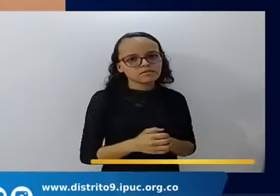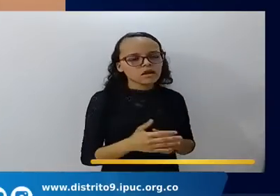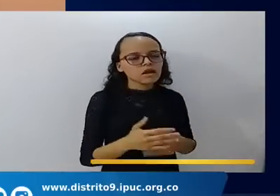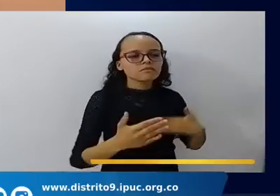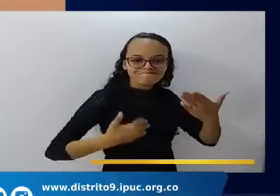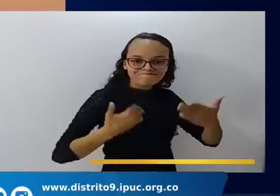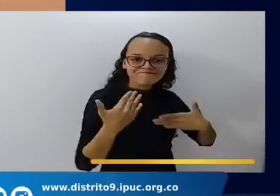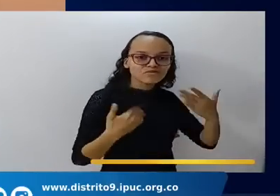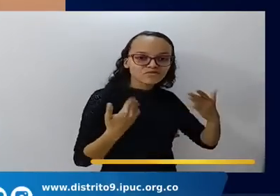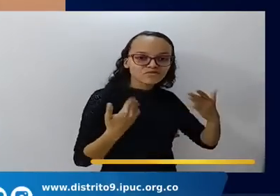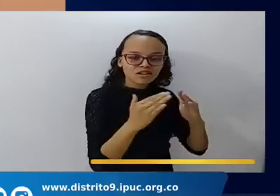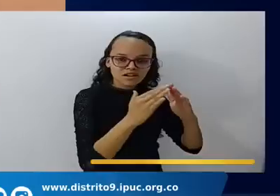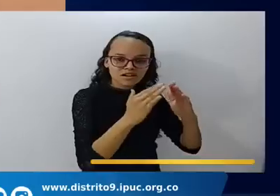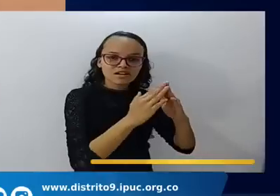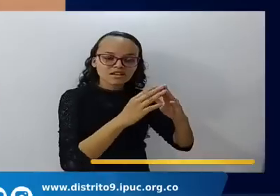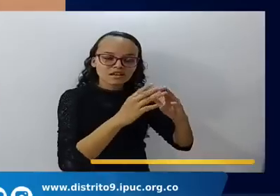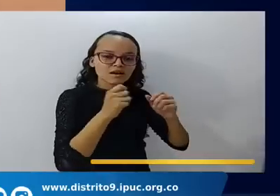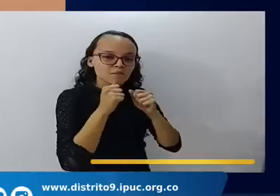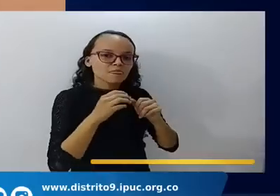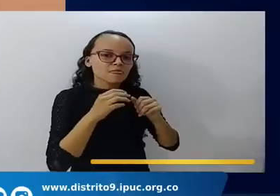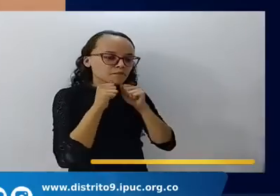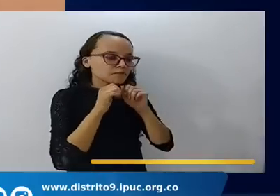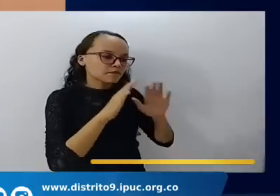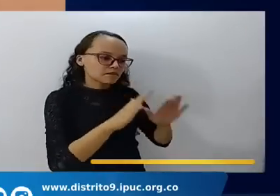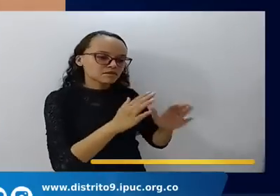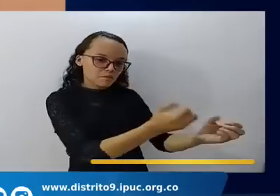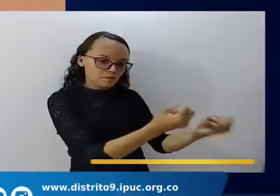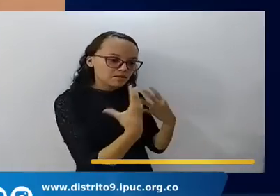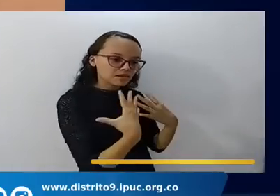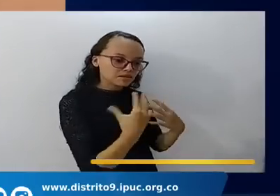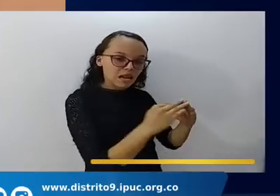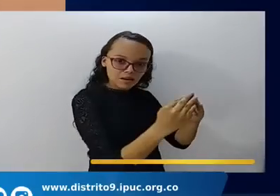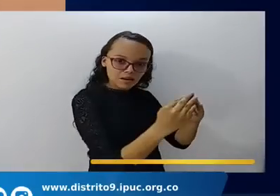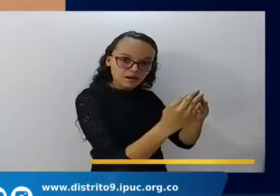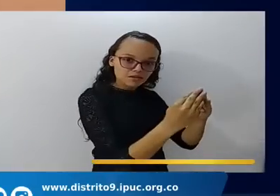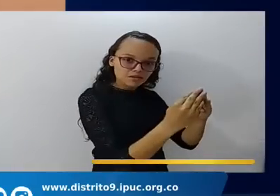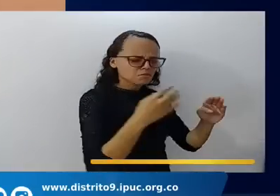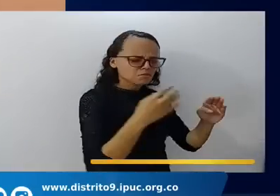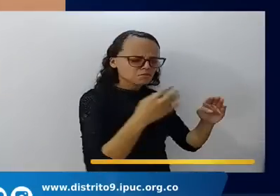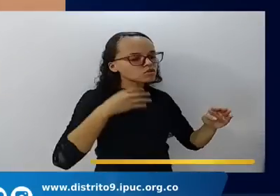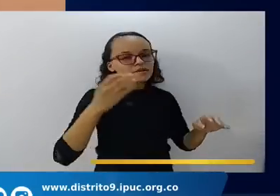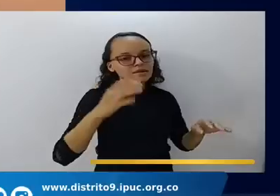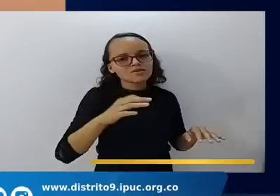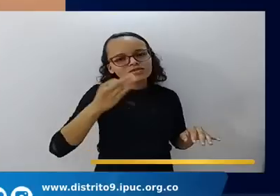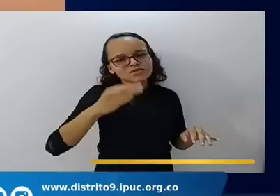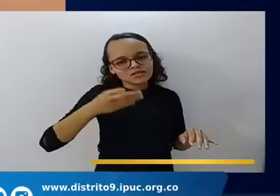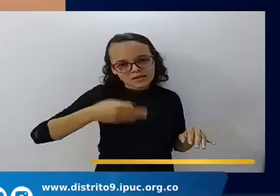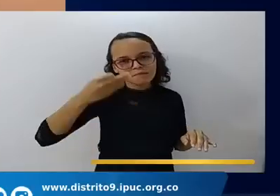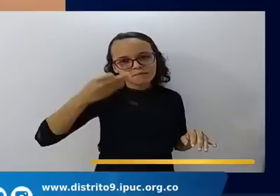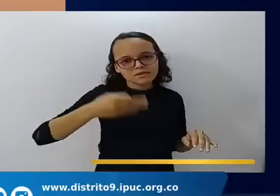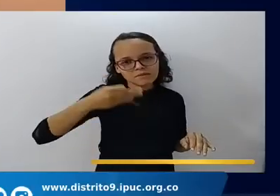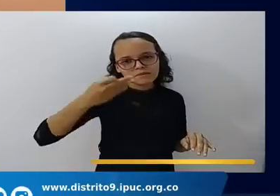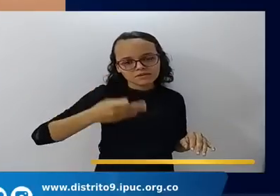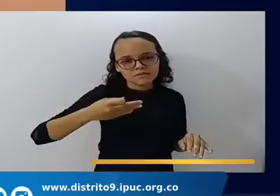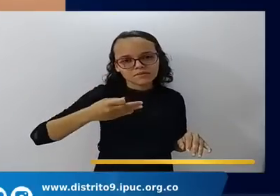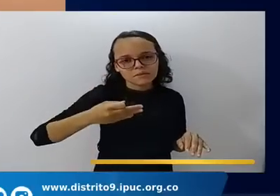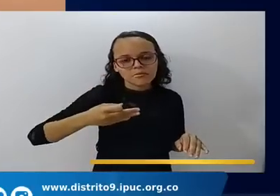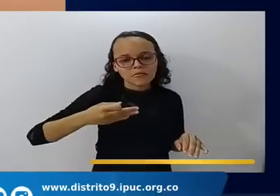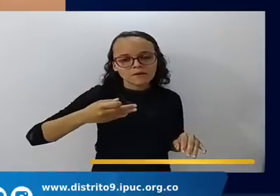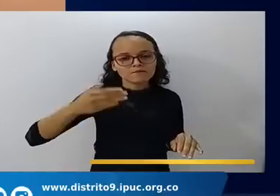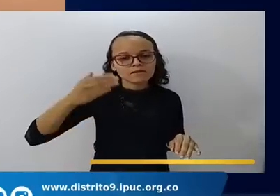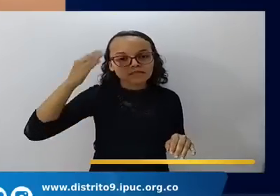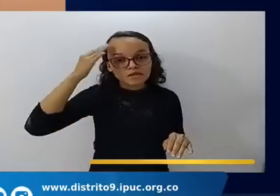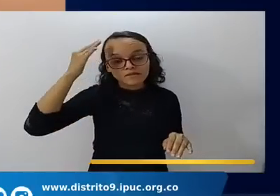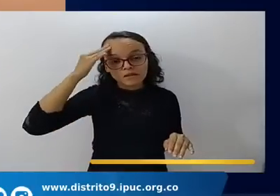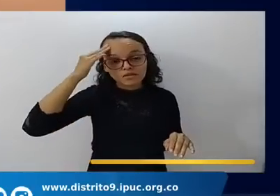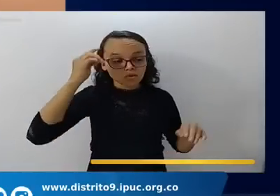casa, beneficiate de la casa, pero siempre con la seguridad de que esa